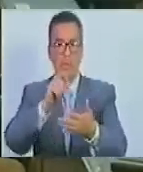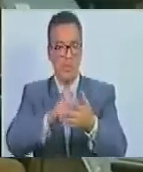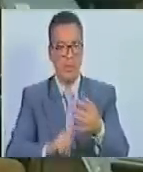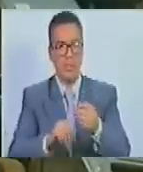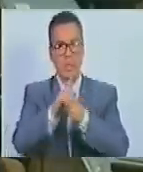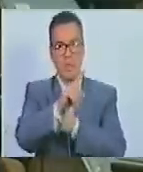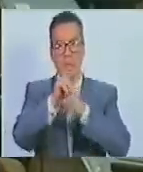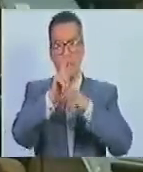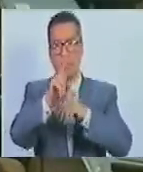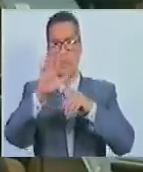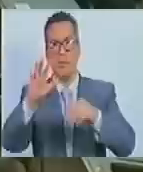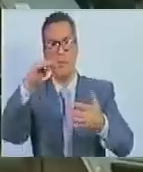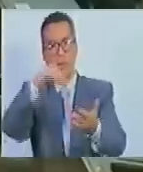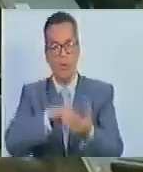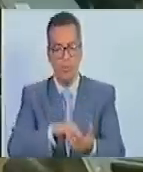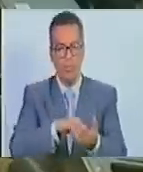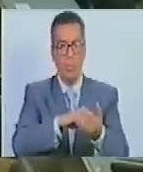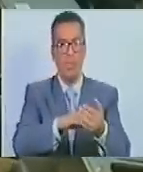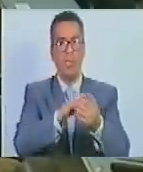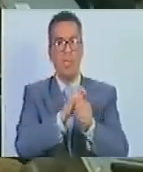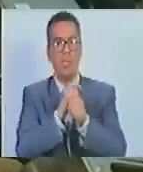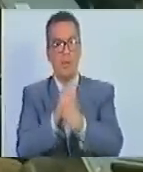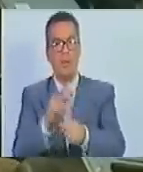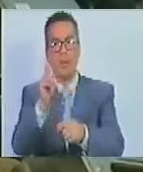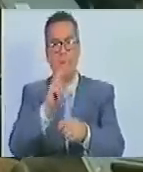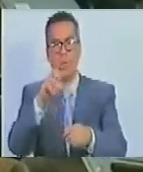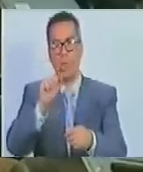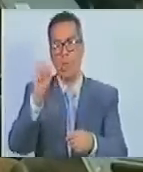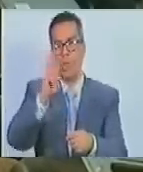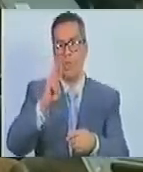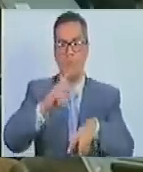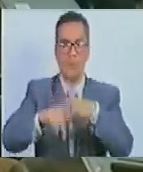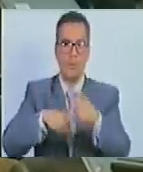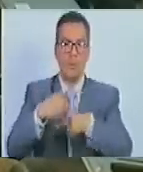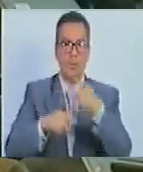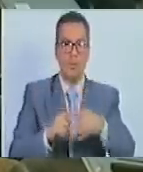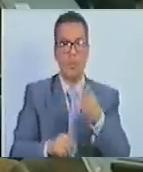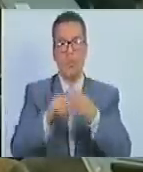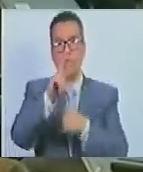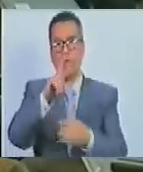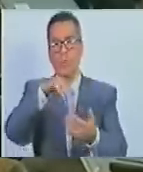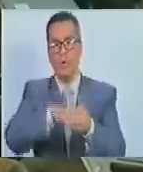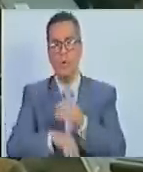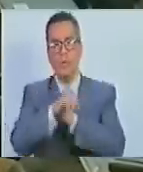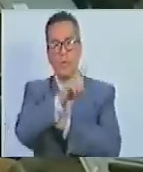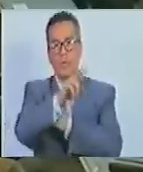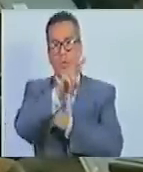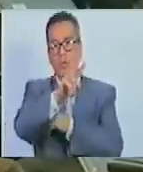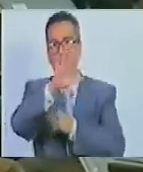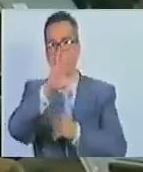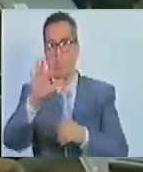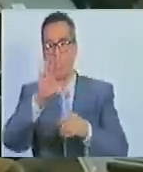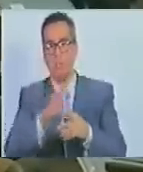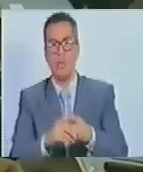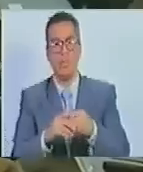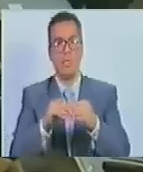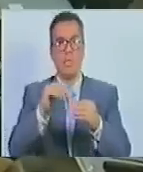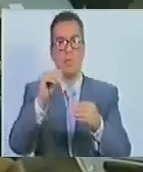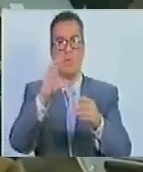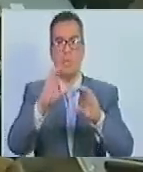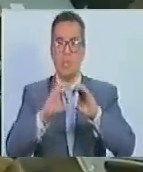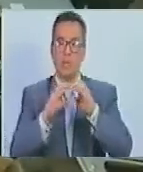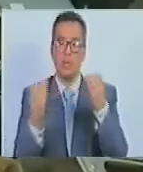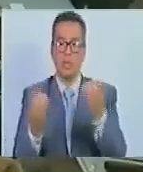.000 patriotas en la misión Robinson Productivo. 2.125 círculos de lectura